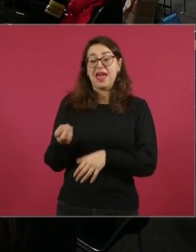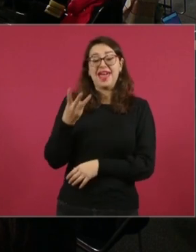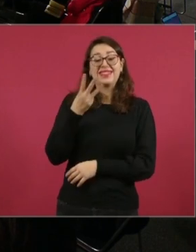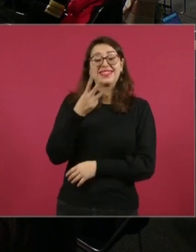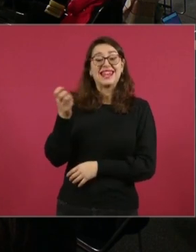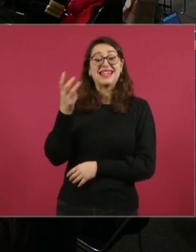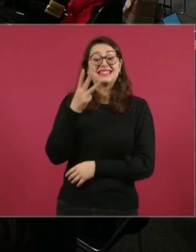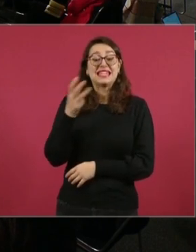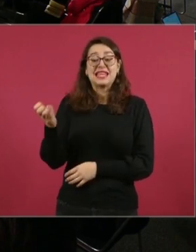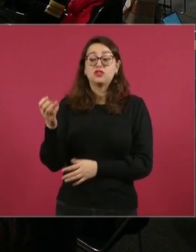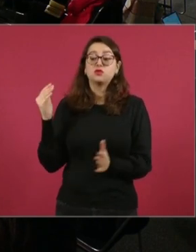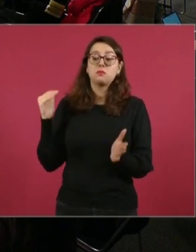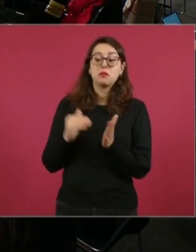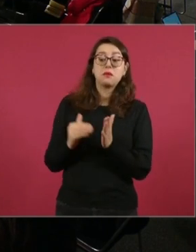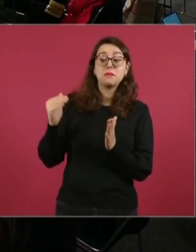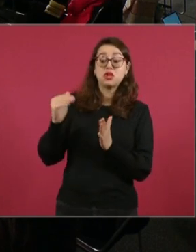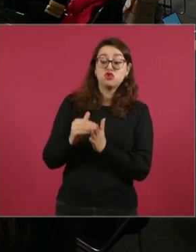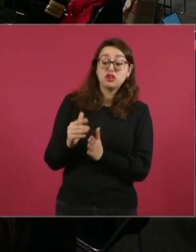estimados.